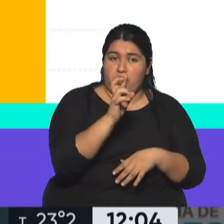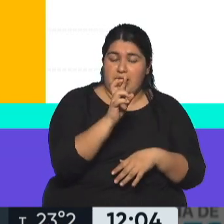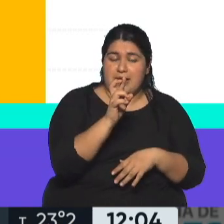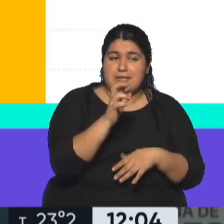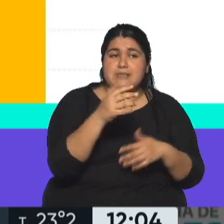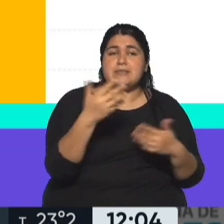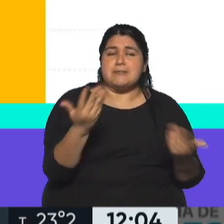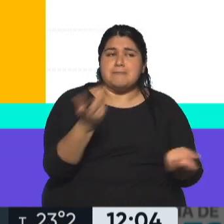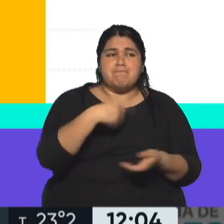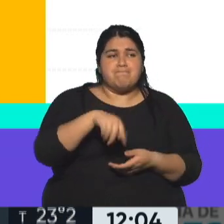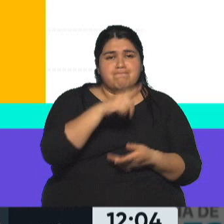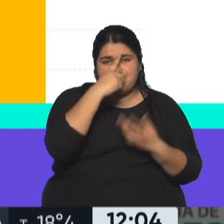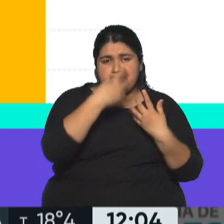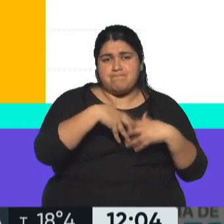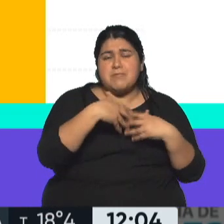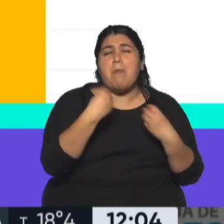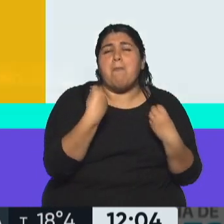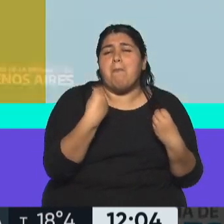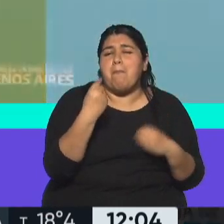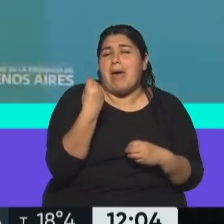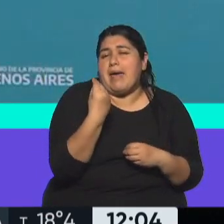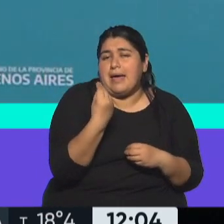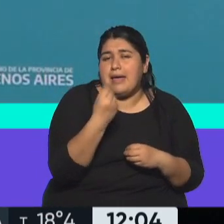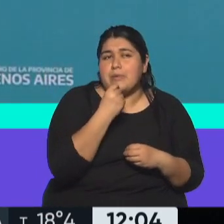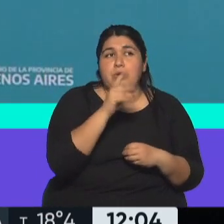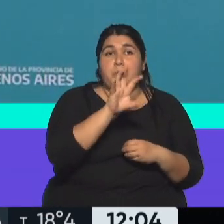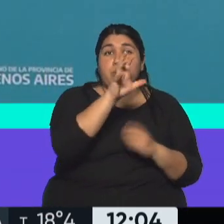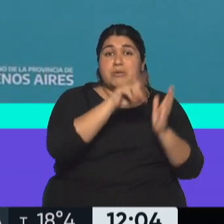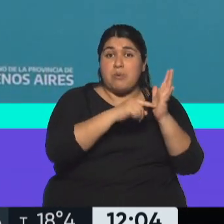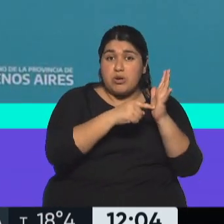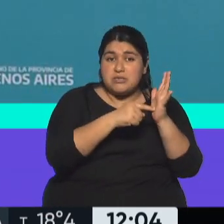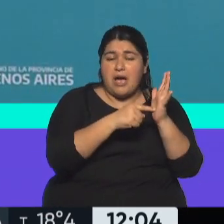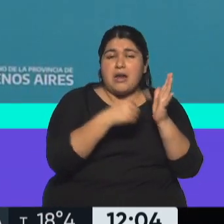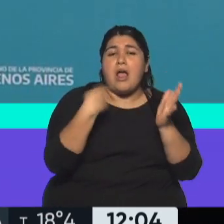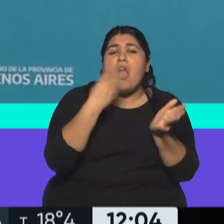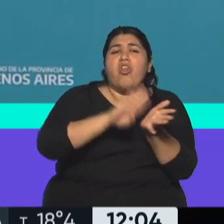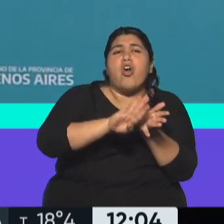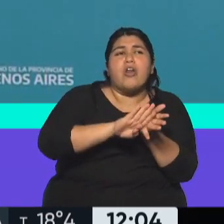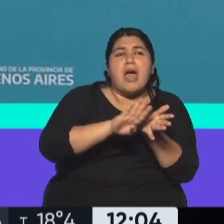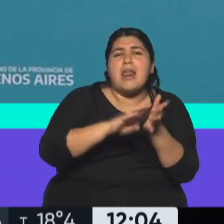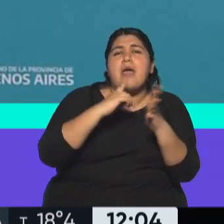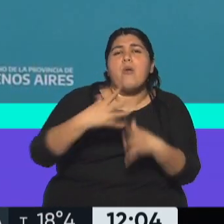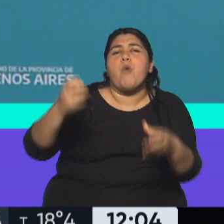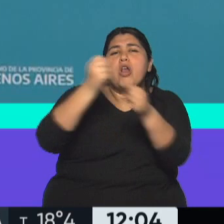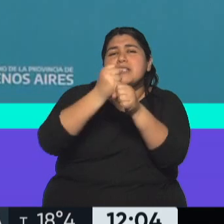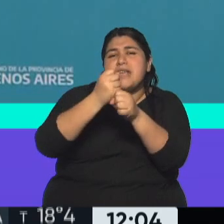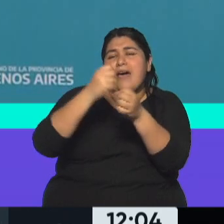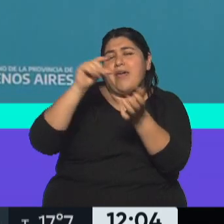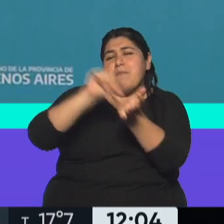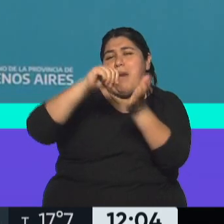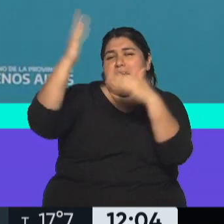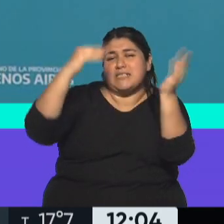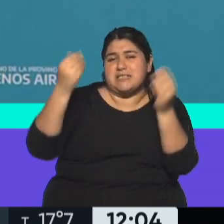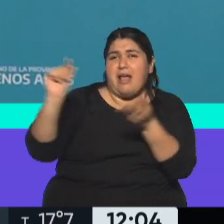qué una provincia como Buenos Aires toma deuda en Wall Street. ¿Qué ventaja